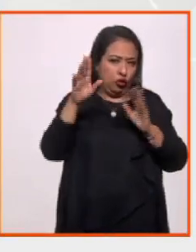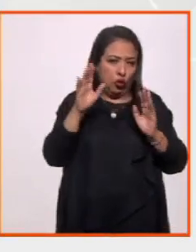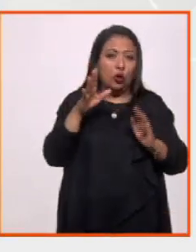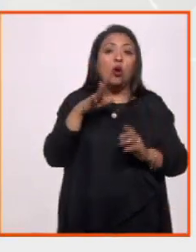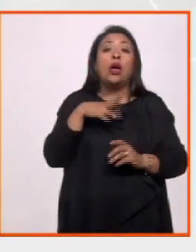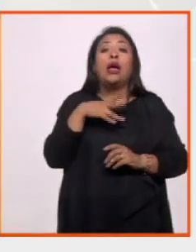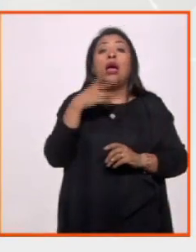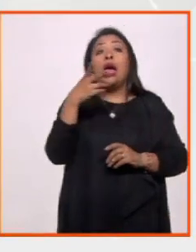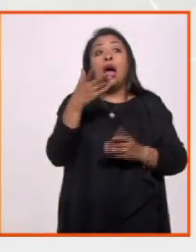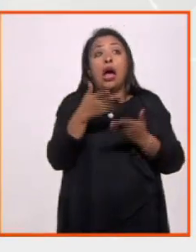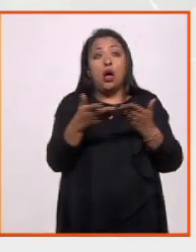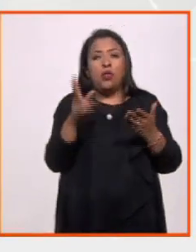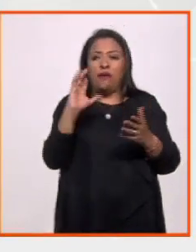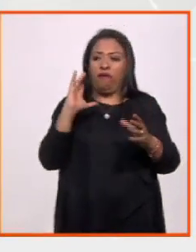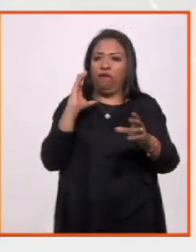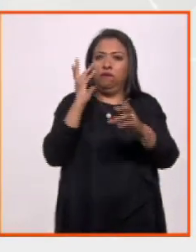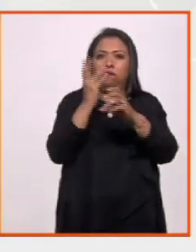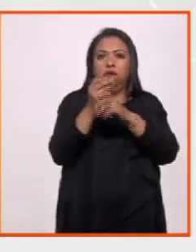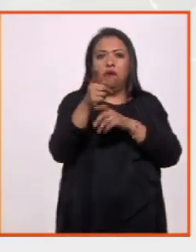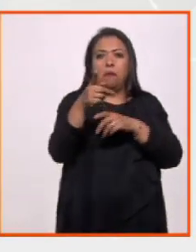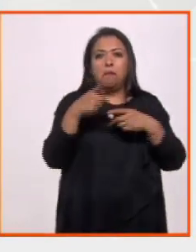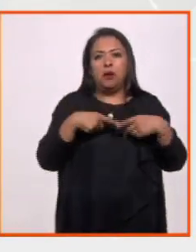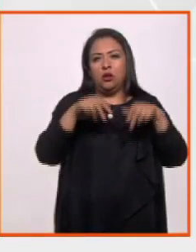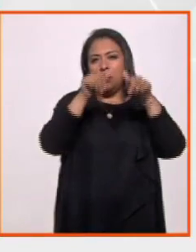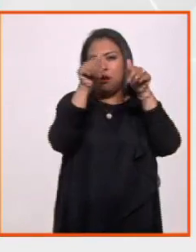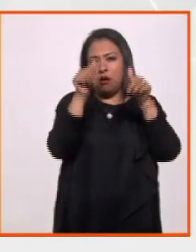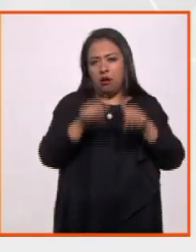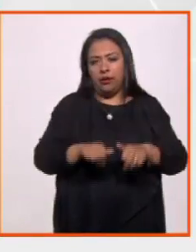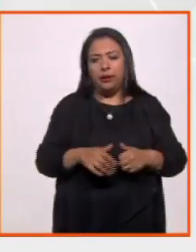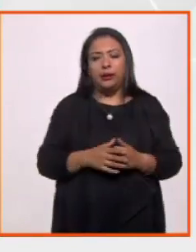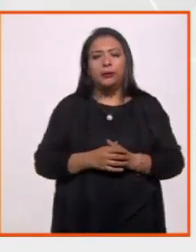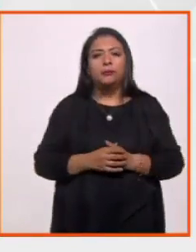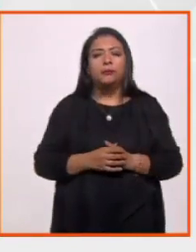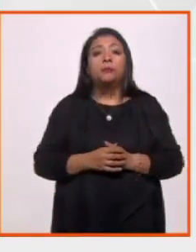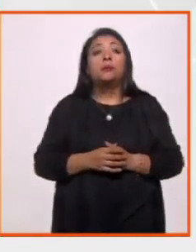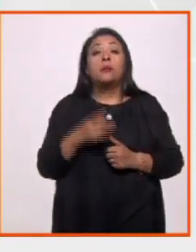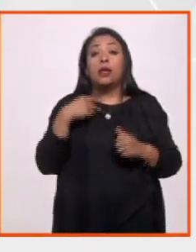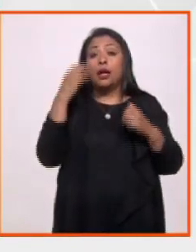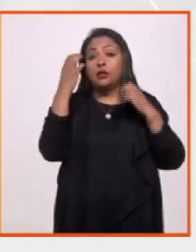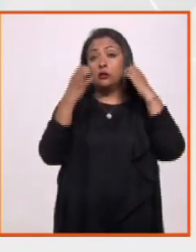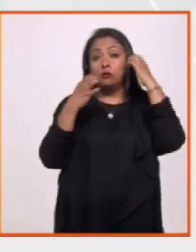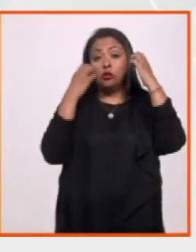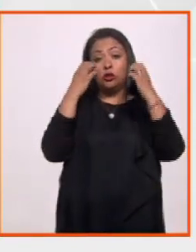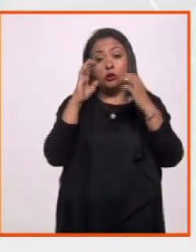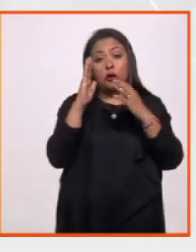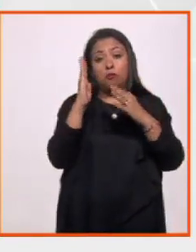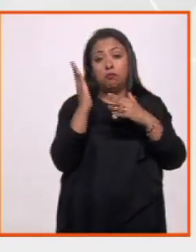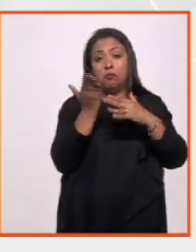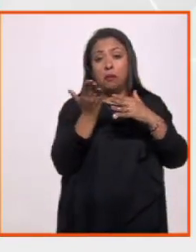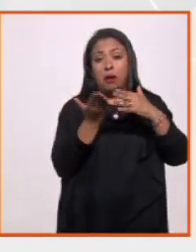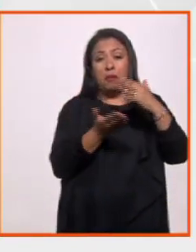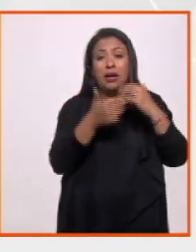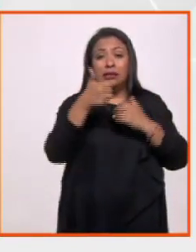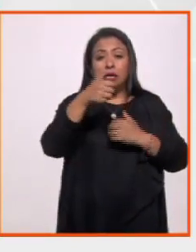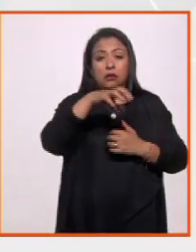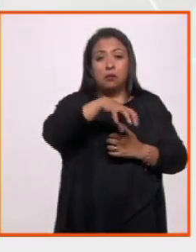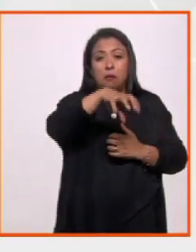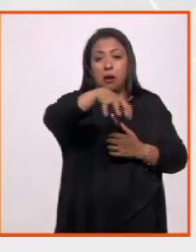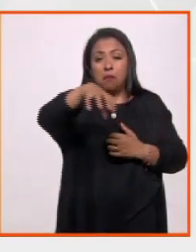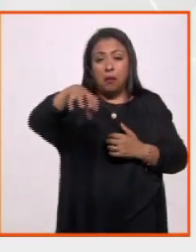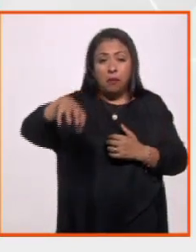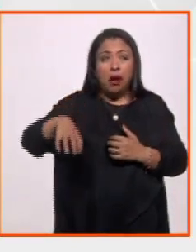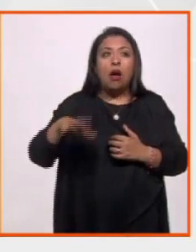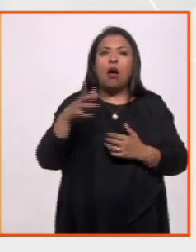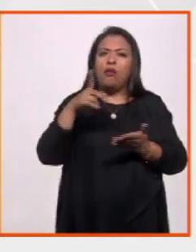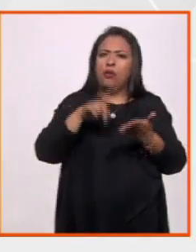que va a ser una gran retrospectiva de este artista. La exposición está dividida en seis apartados que conjugan todos sus